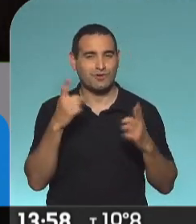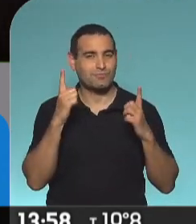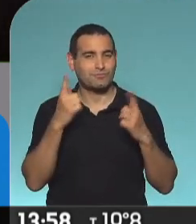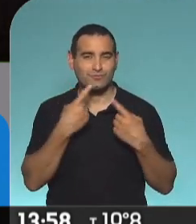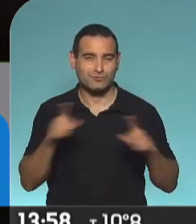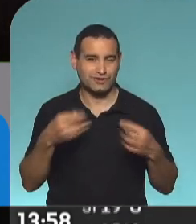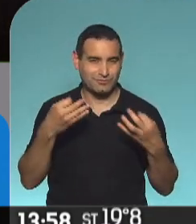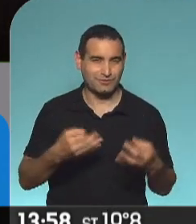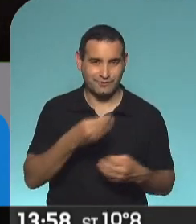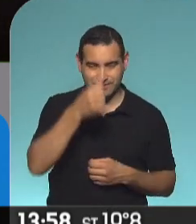en este fin de semana.